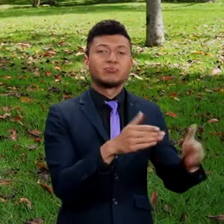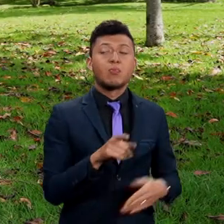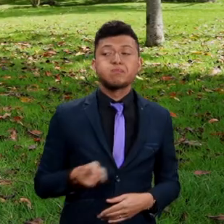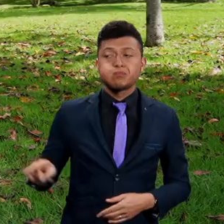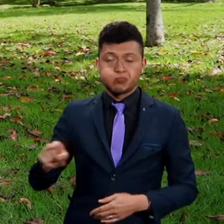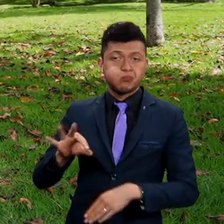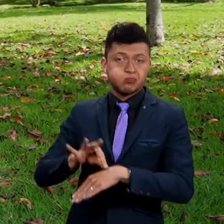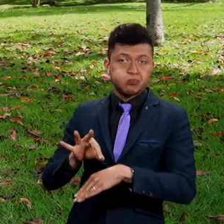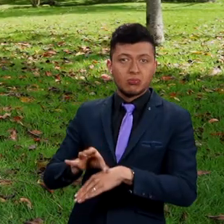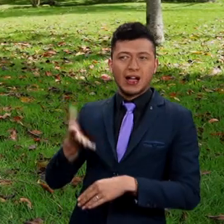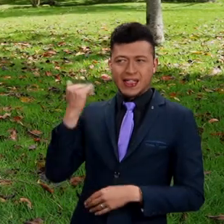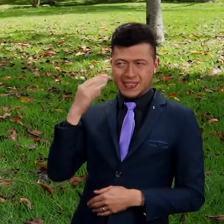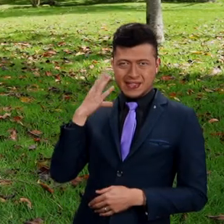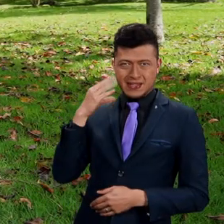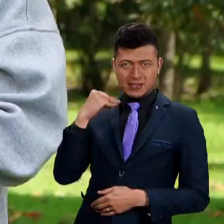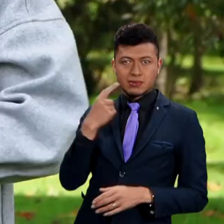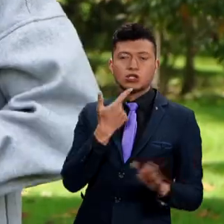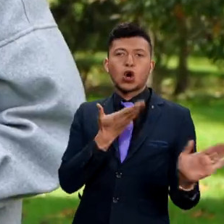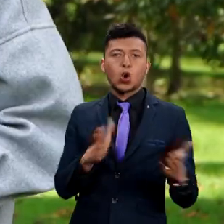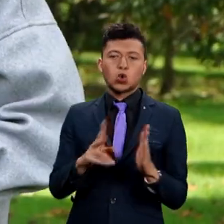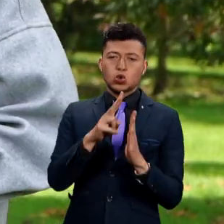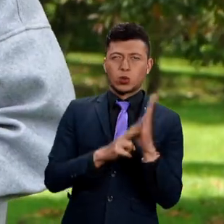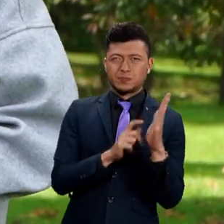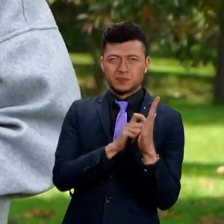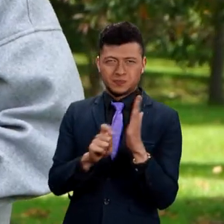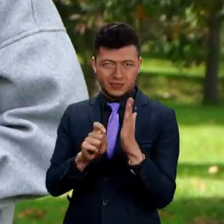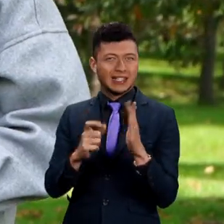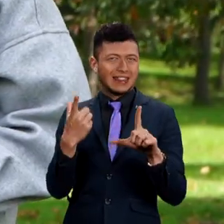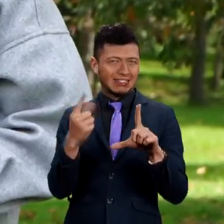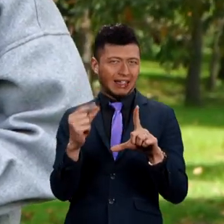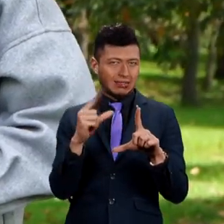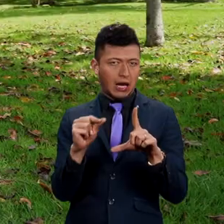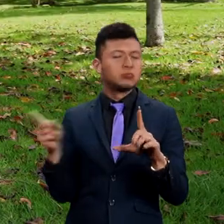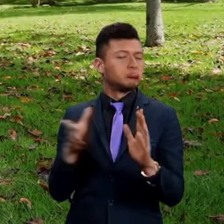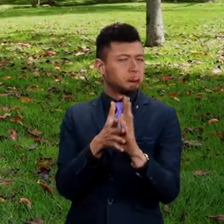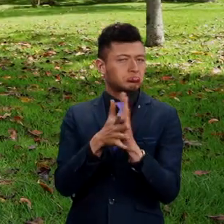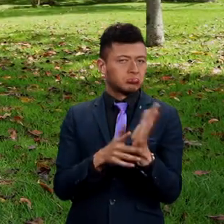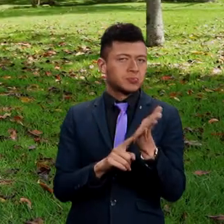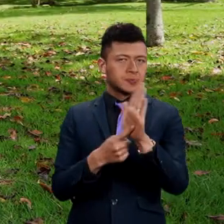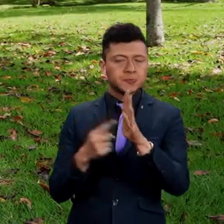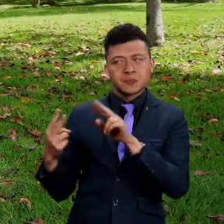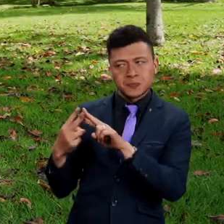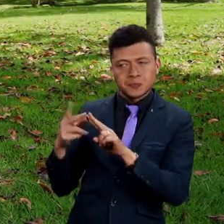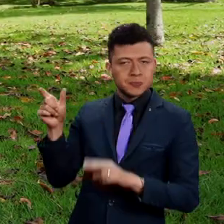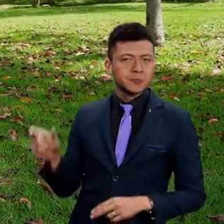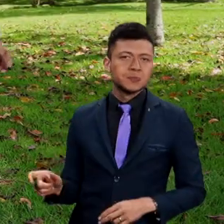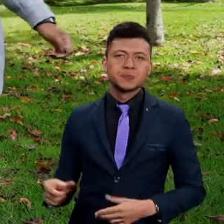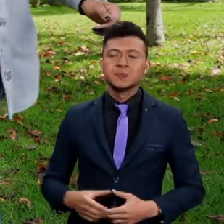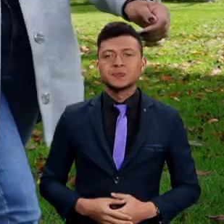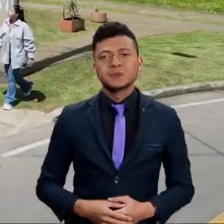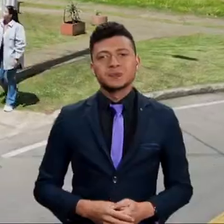esto teniendo en cuenta la buena experiencia con el curso de alfabetización digital. Acompáñenme a conocernos.